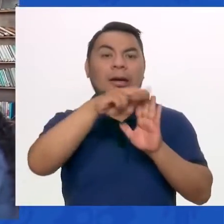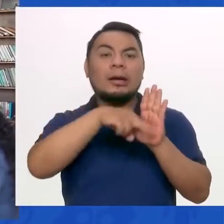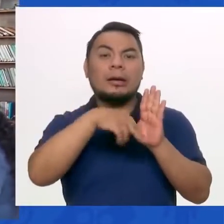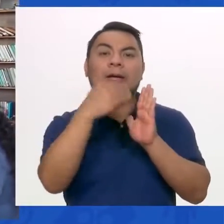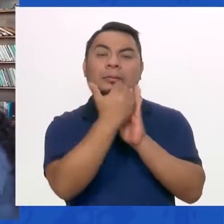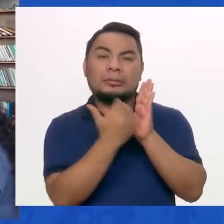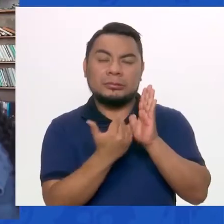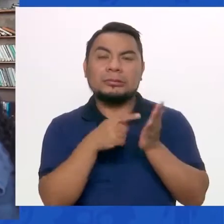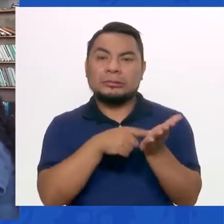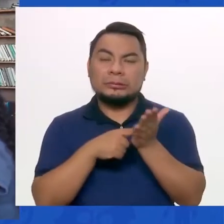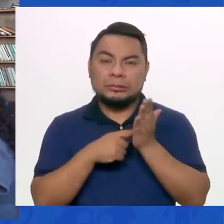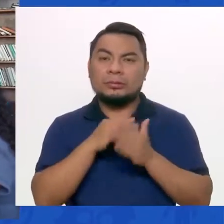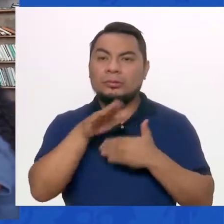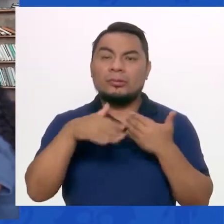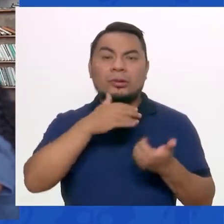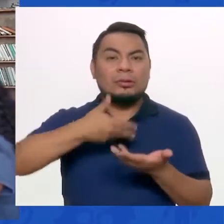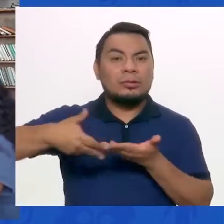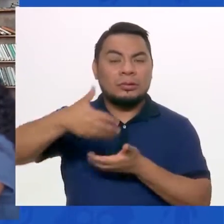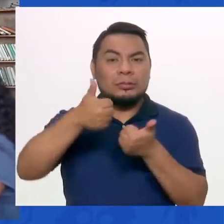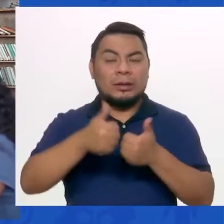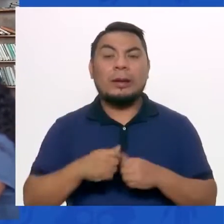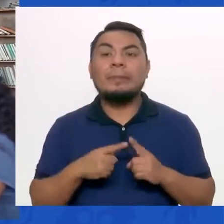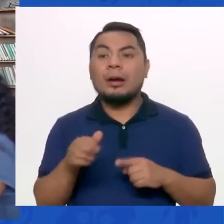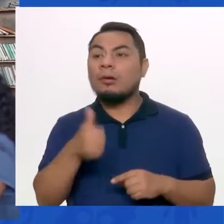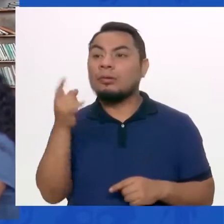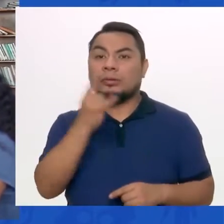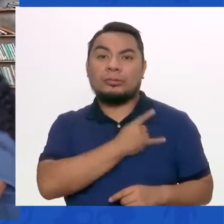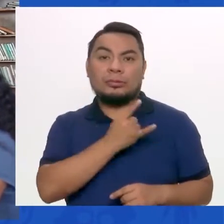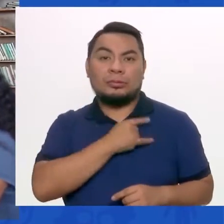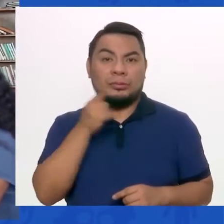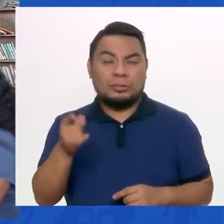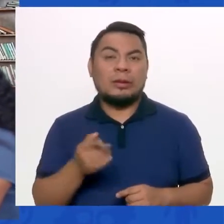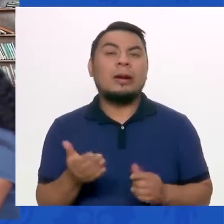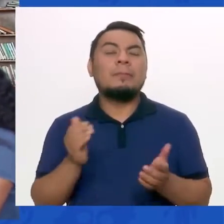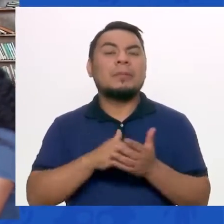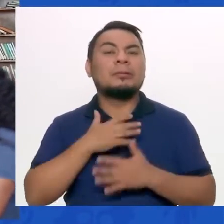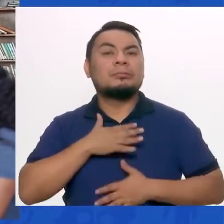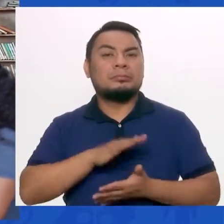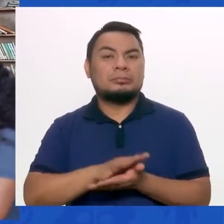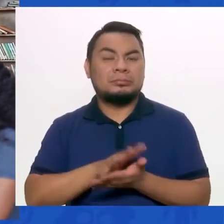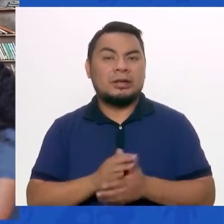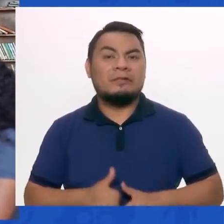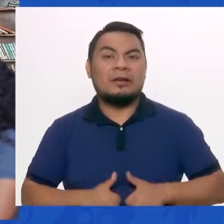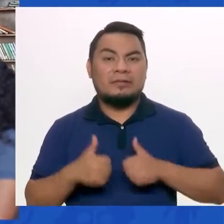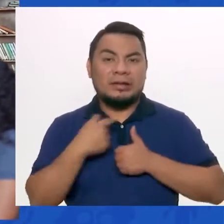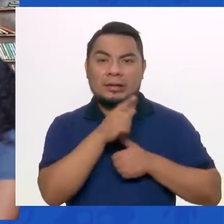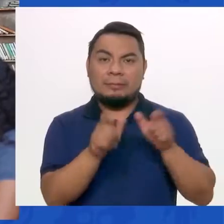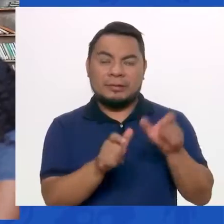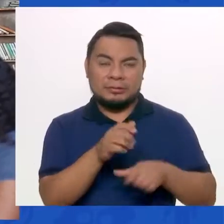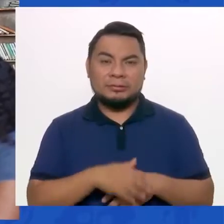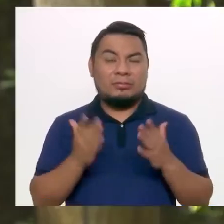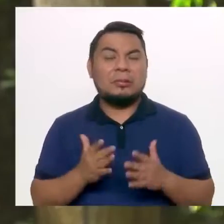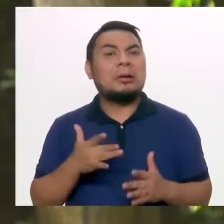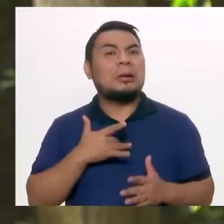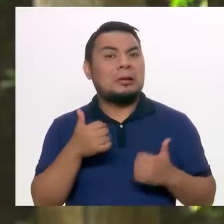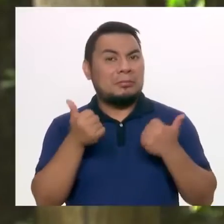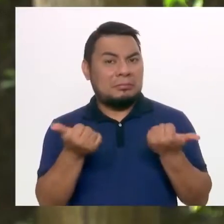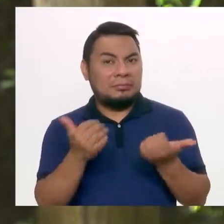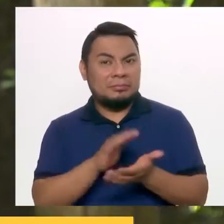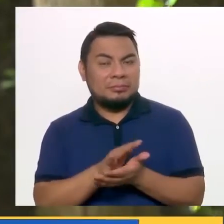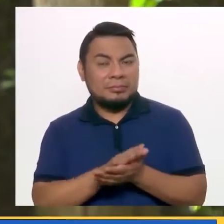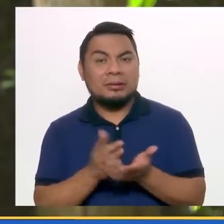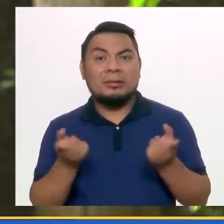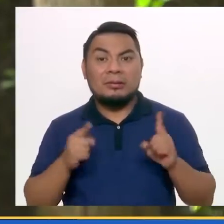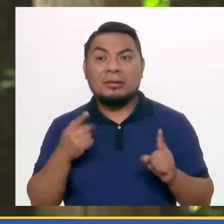por las exigencias, entre lo cual otra. Y hay universidades que son más cómodas para el estilo de las personas. Cuando uno logra